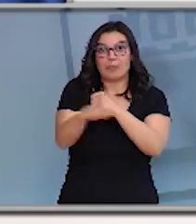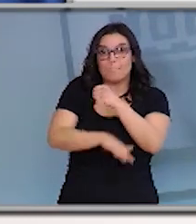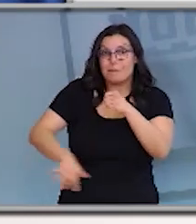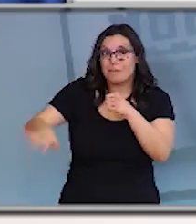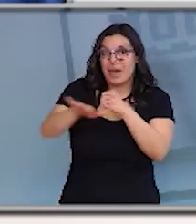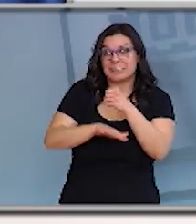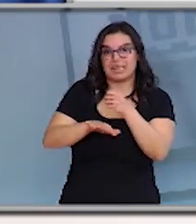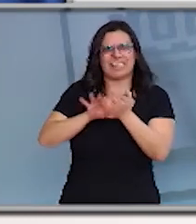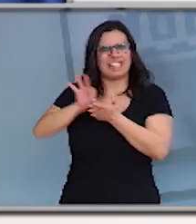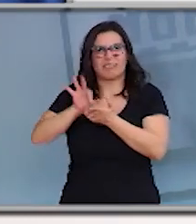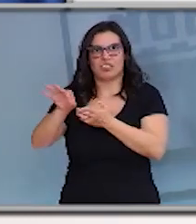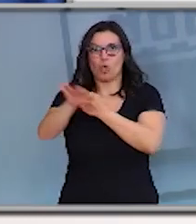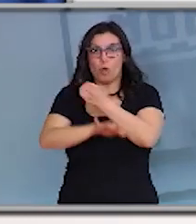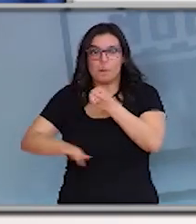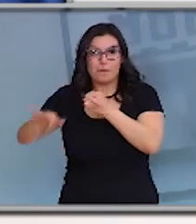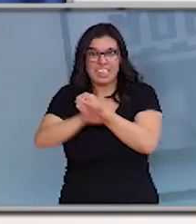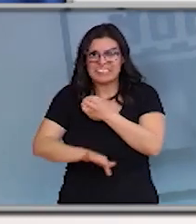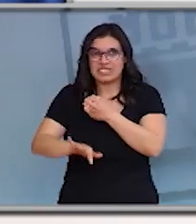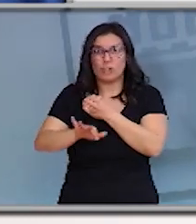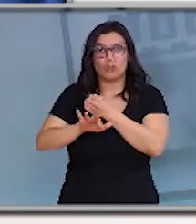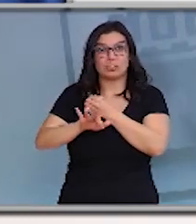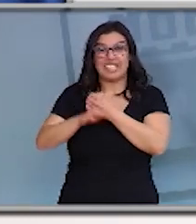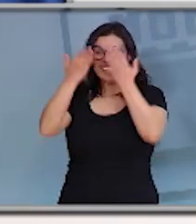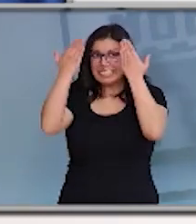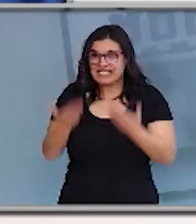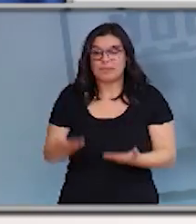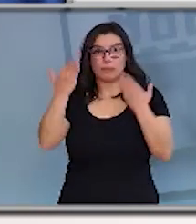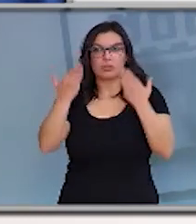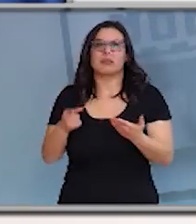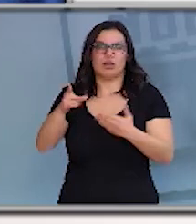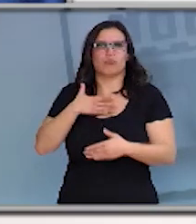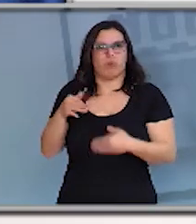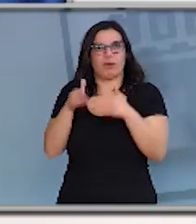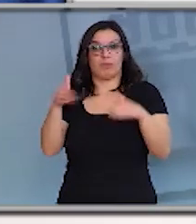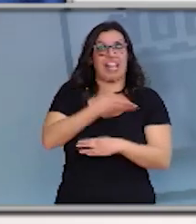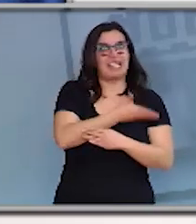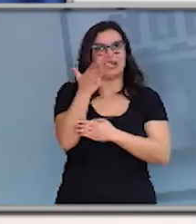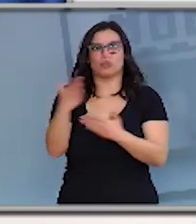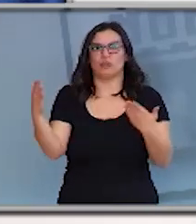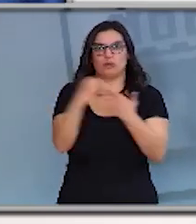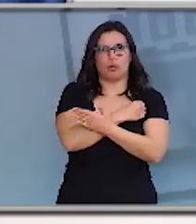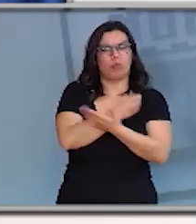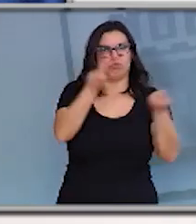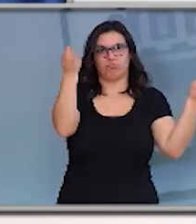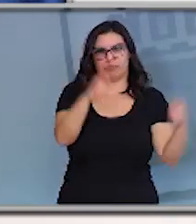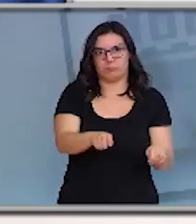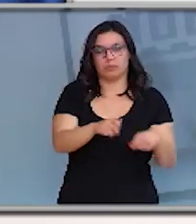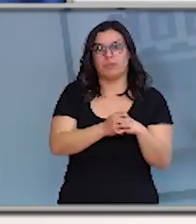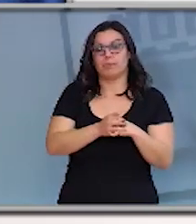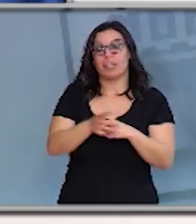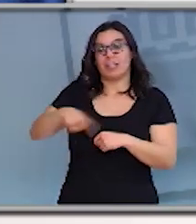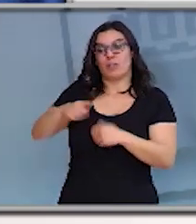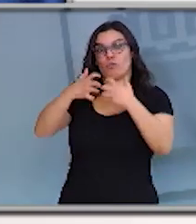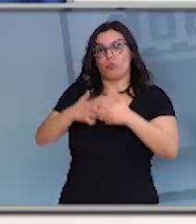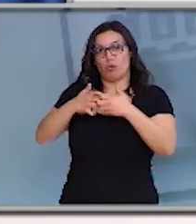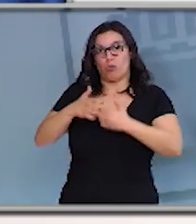que tengan carácter esencial para la población. En todo caso, el funcionamiento de estos establecimientos y estructuras